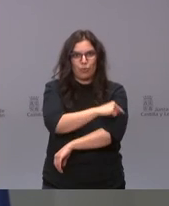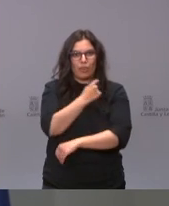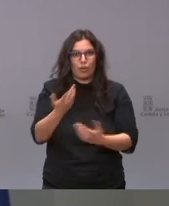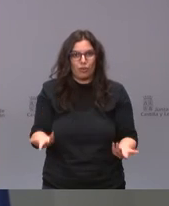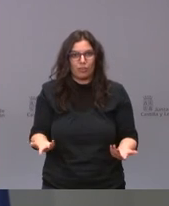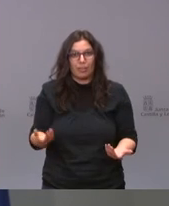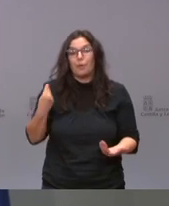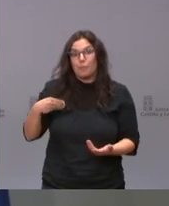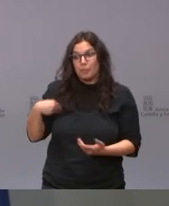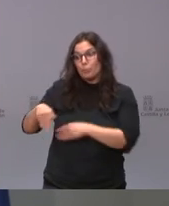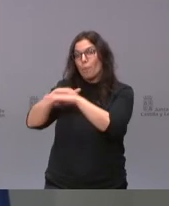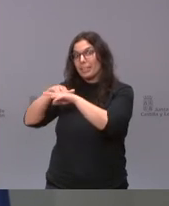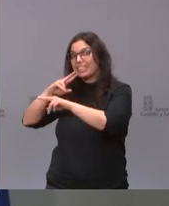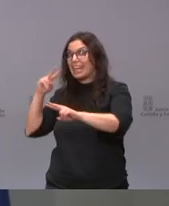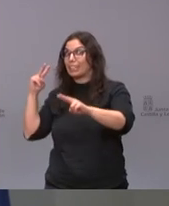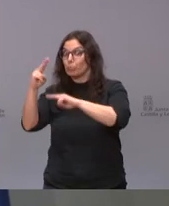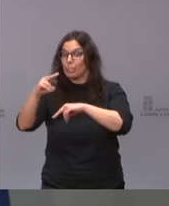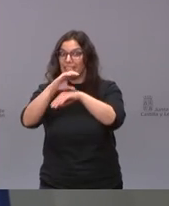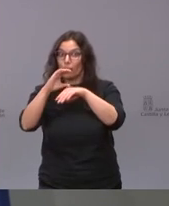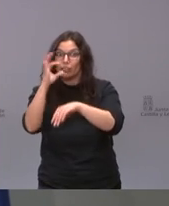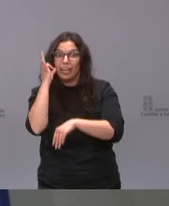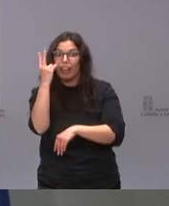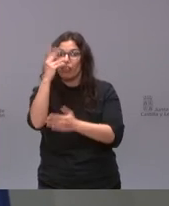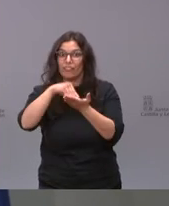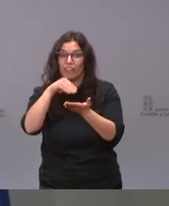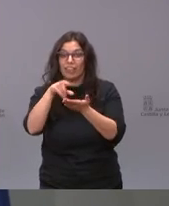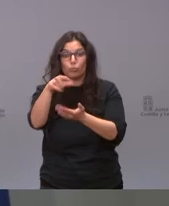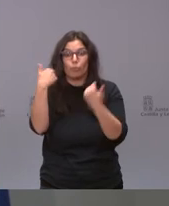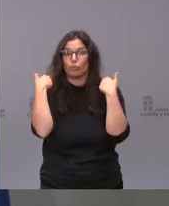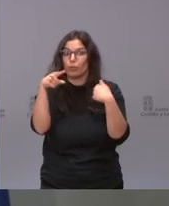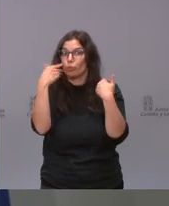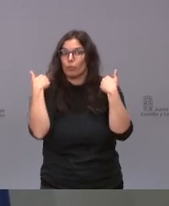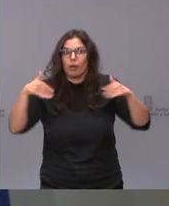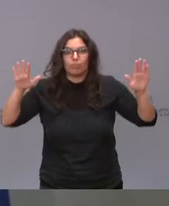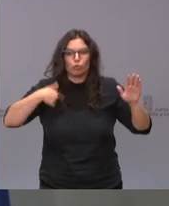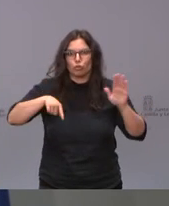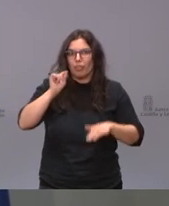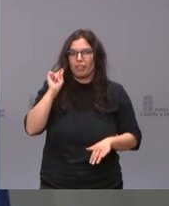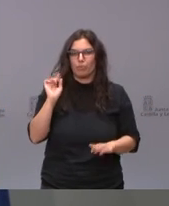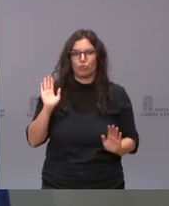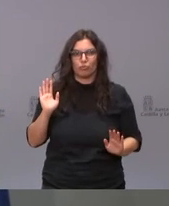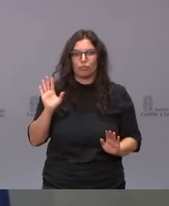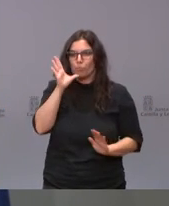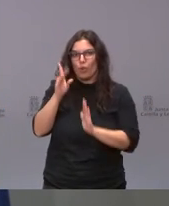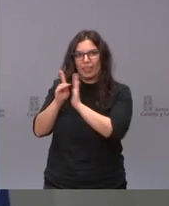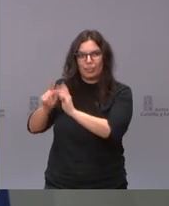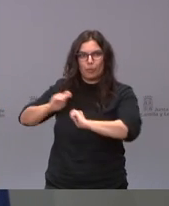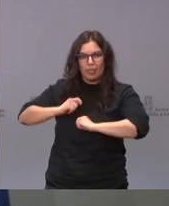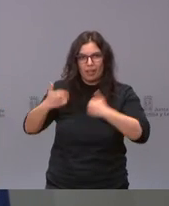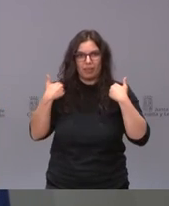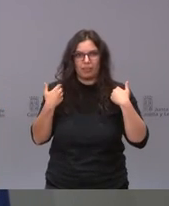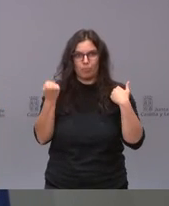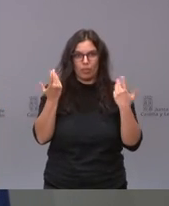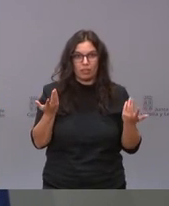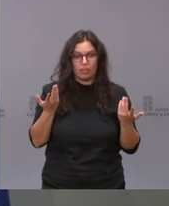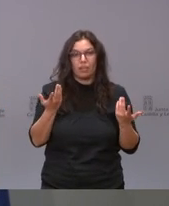como le dijo por dos veces la ministra a la consejera y nosotros tomamos una decisión en el ámbito de nuestras competencias que hacemos nosotros cuando la gente